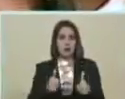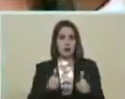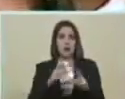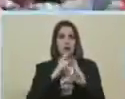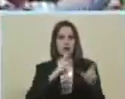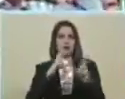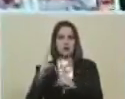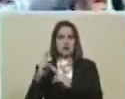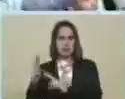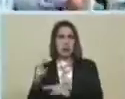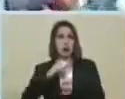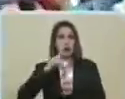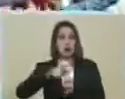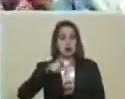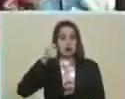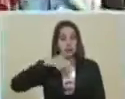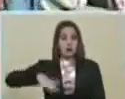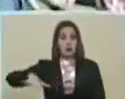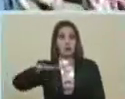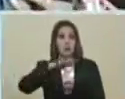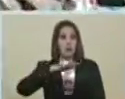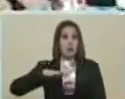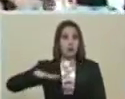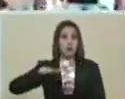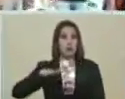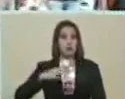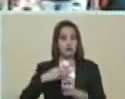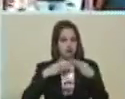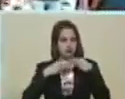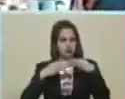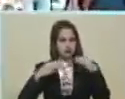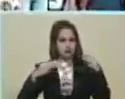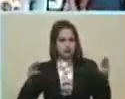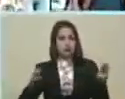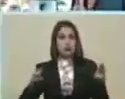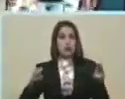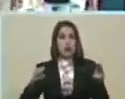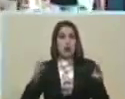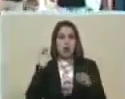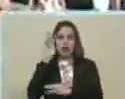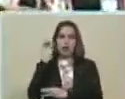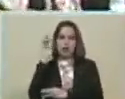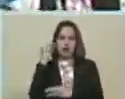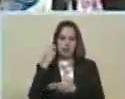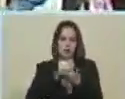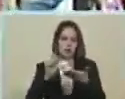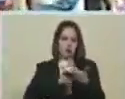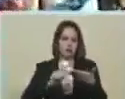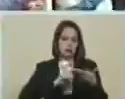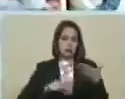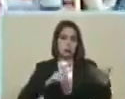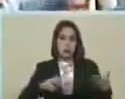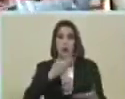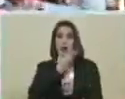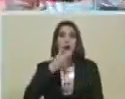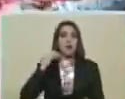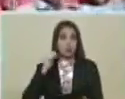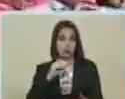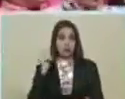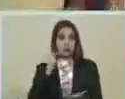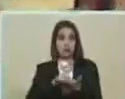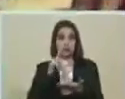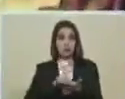resultados Necesarios Para el pueblo Le hemos abierto Las puertas De la constituyente Presidente A la juventud